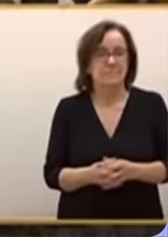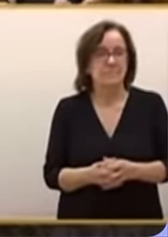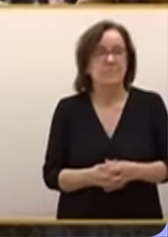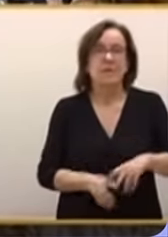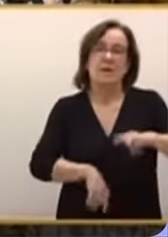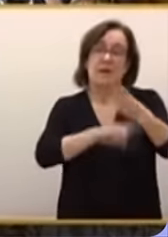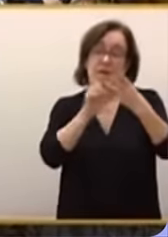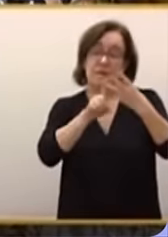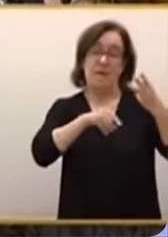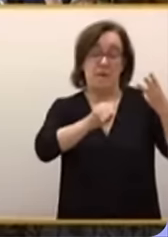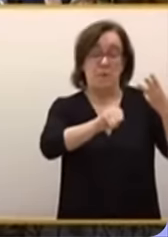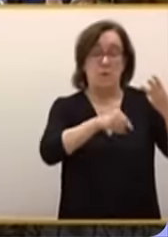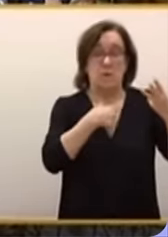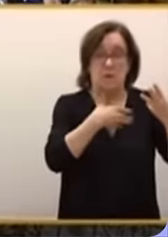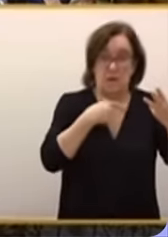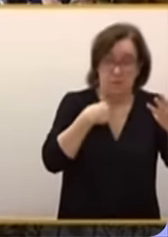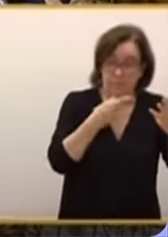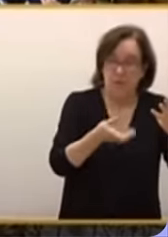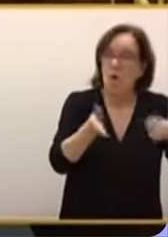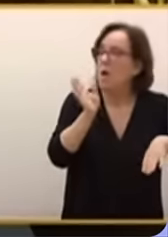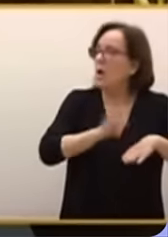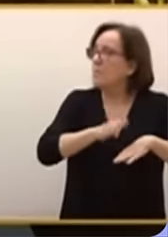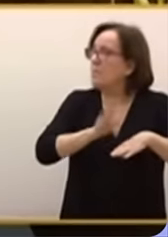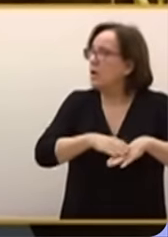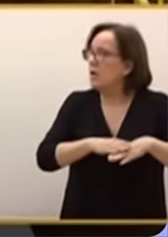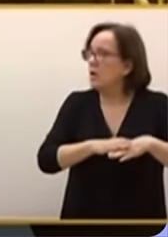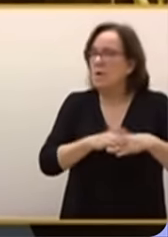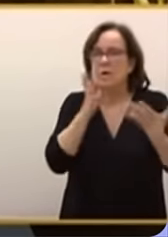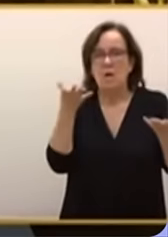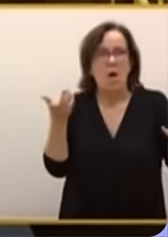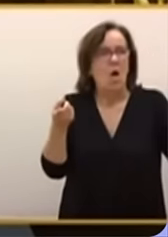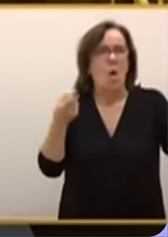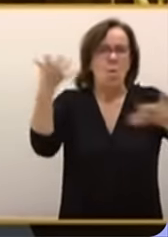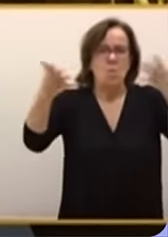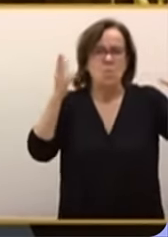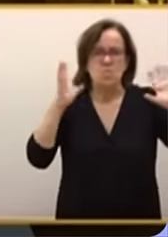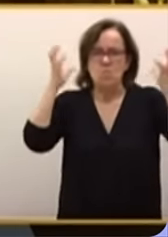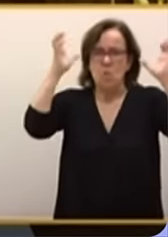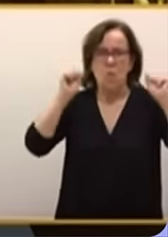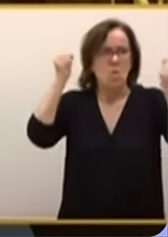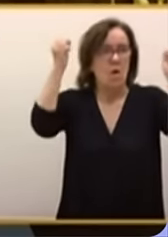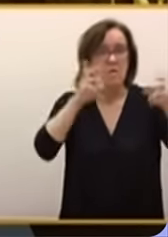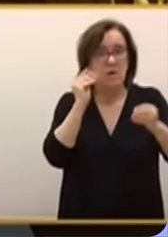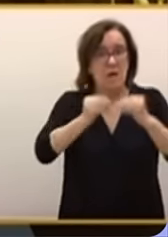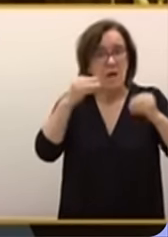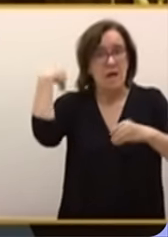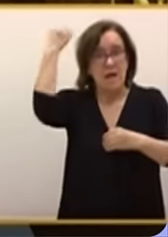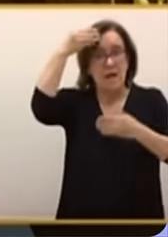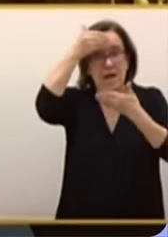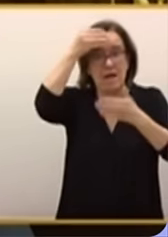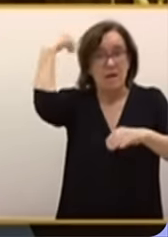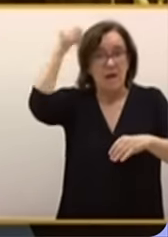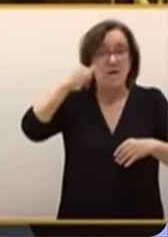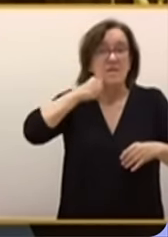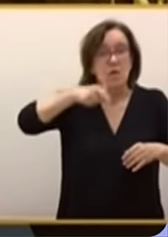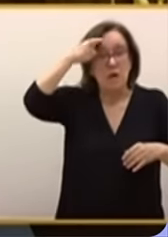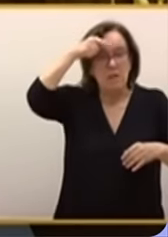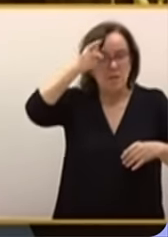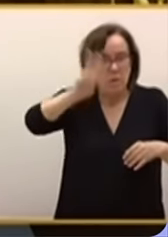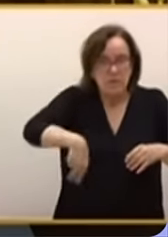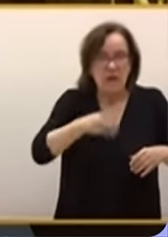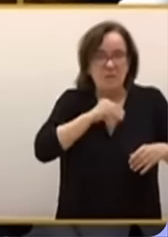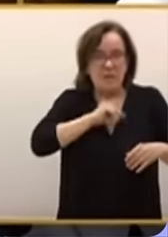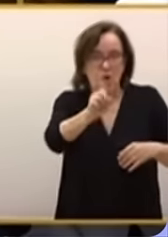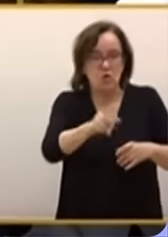Tercera pregunta. ¿Por qué tantos aspavientos en este asunto pero ninguno cuando en Marruecos se dice que el Ceuta y Medilla no son españolas?